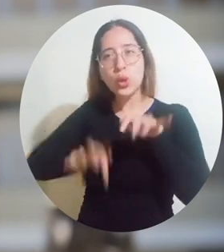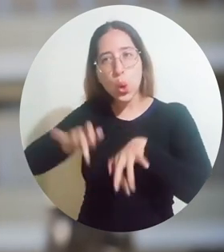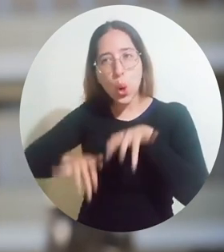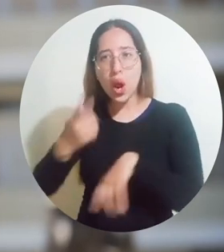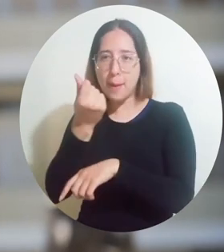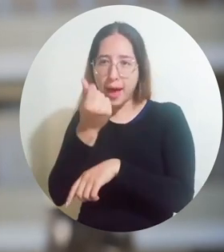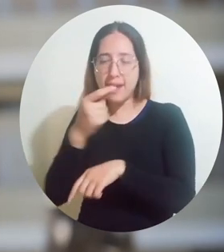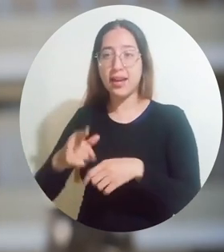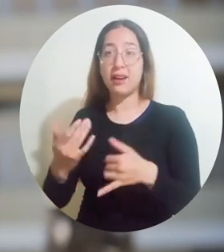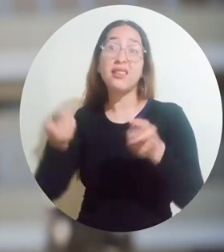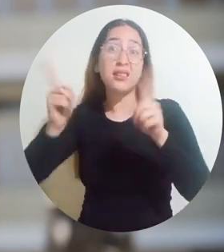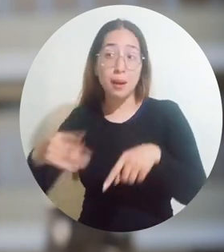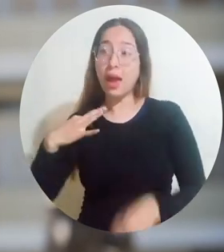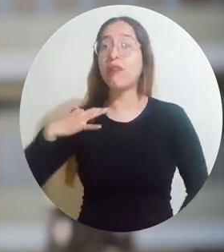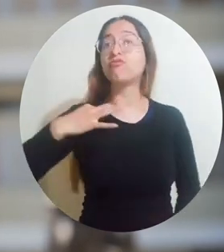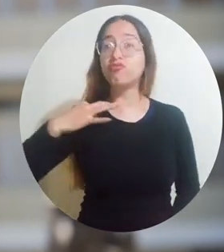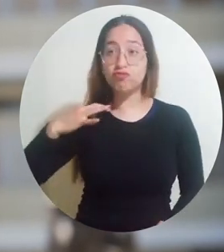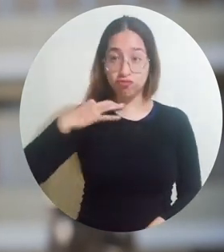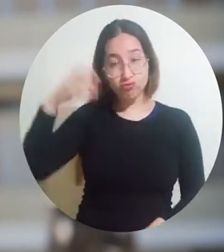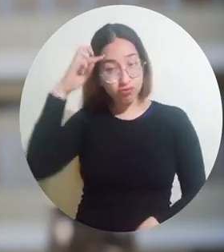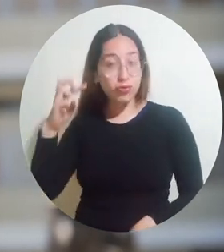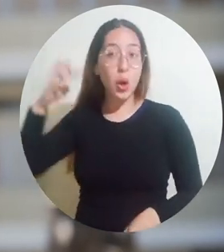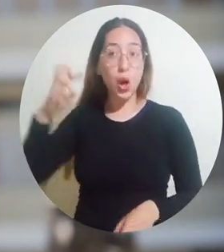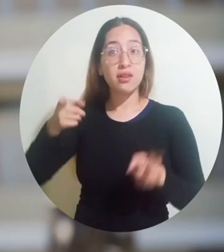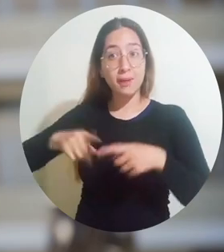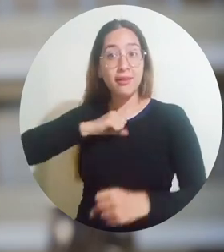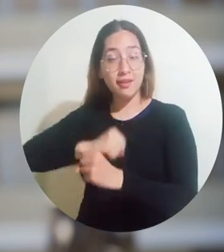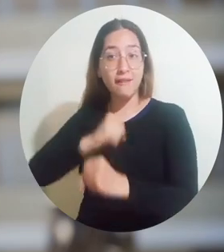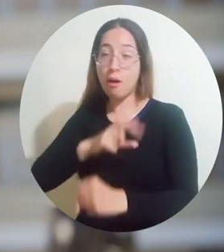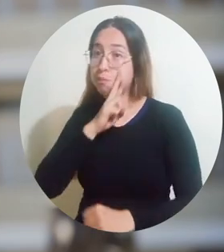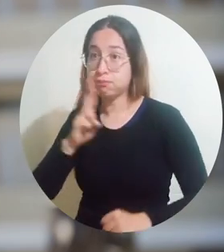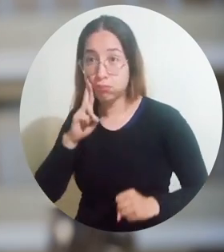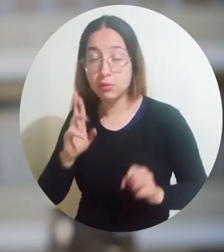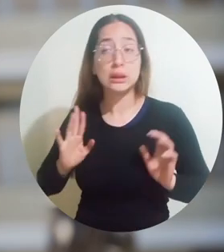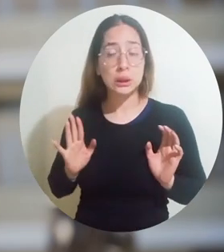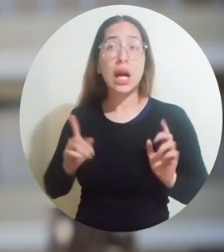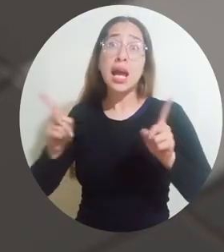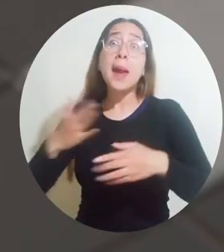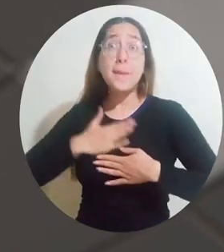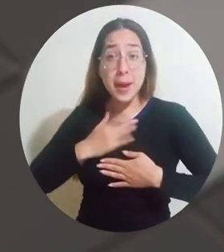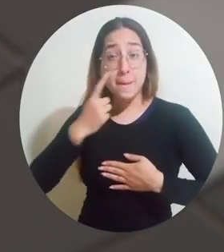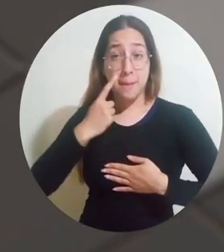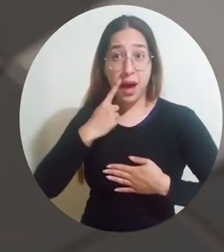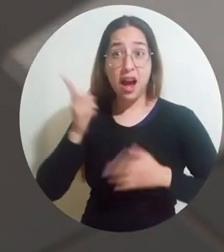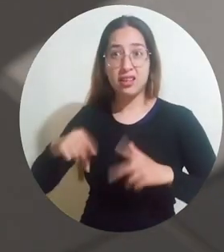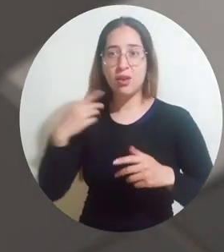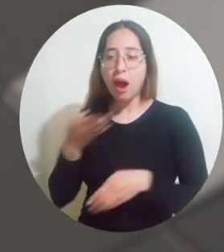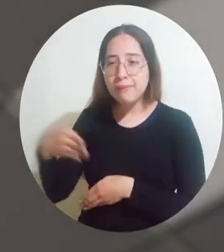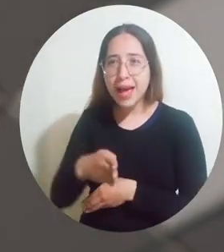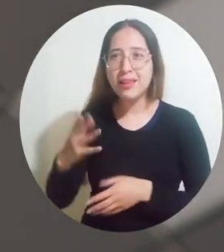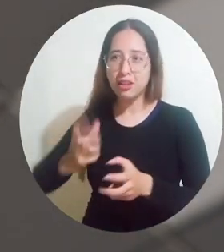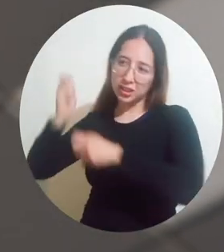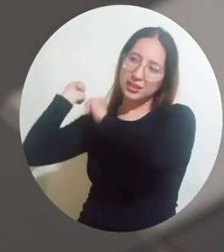Mi padre es pescador y juntos han sabido sacar adelante a mis hermanas y a mí. Realmente quiero que se